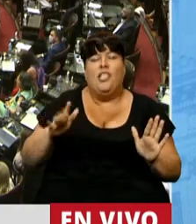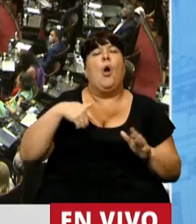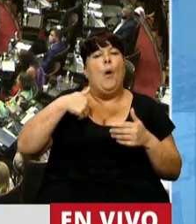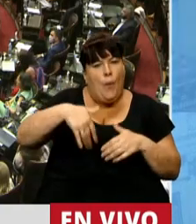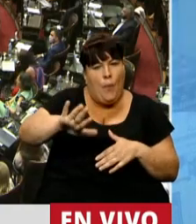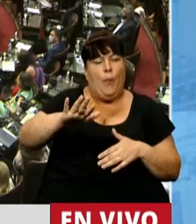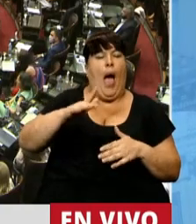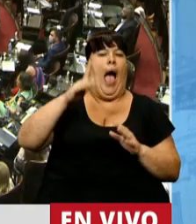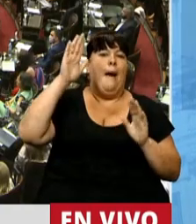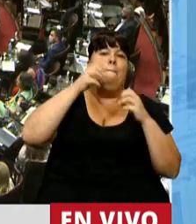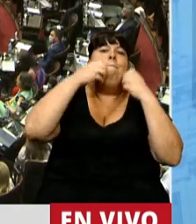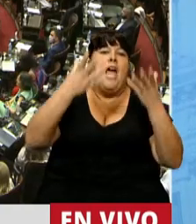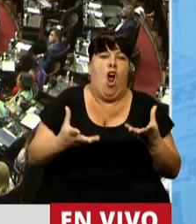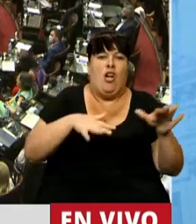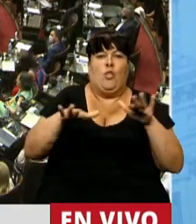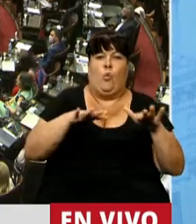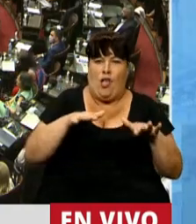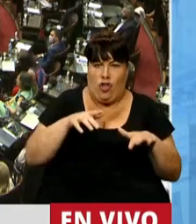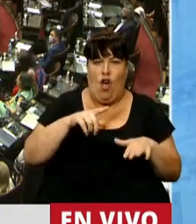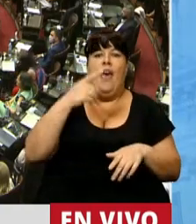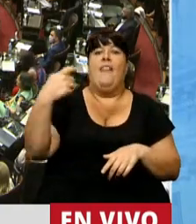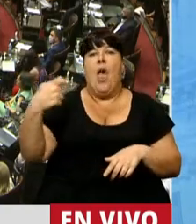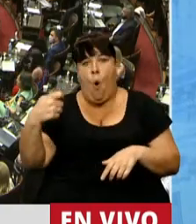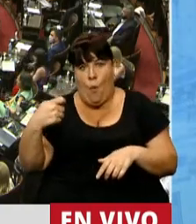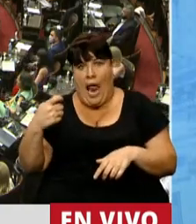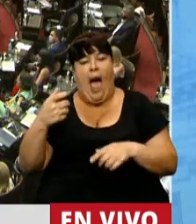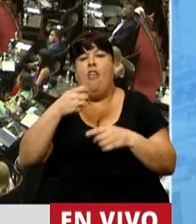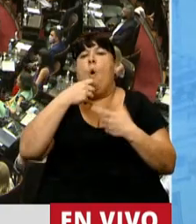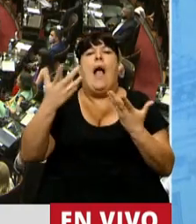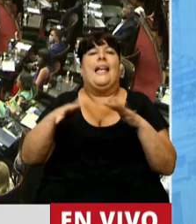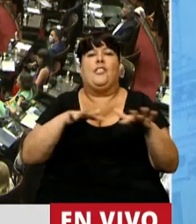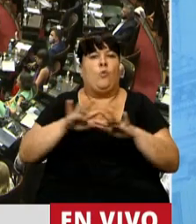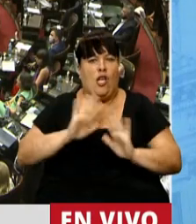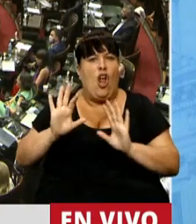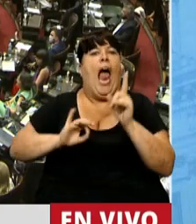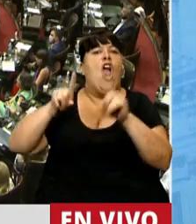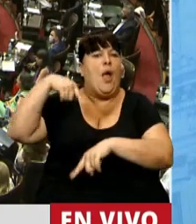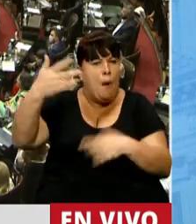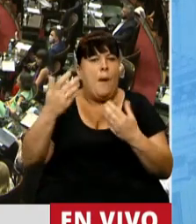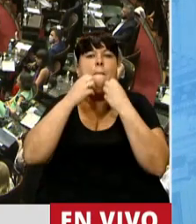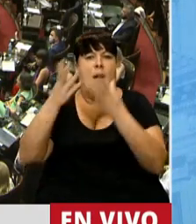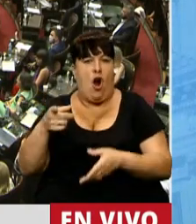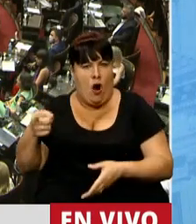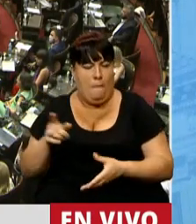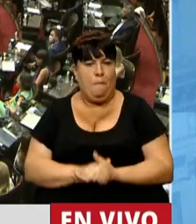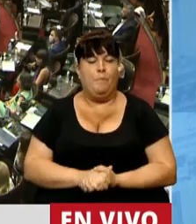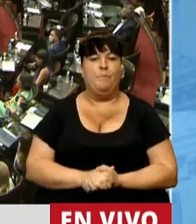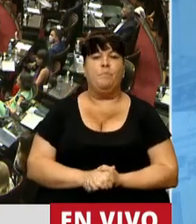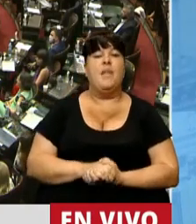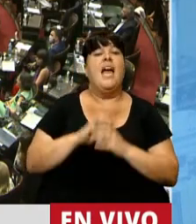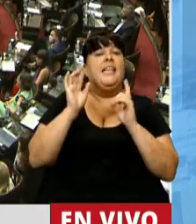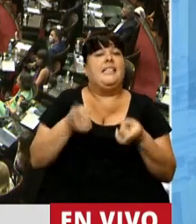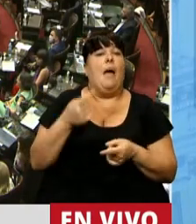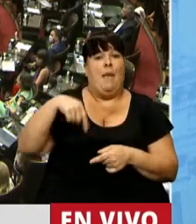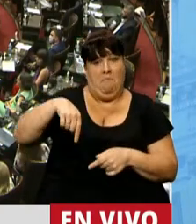que vamos a estar obviamente mejorando la situación de los jubilados en cualquier contexto el año que viene. Se